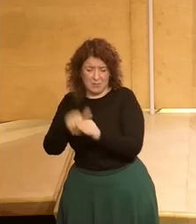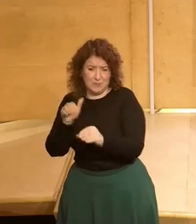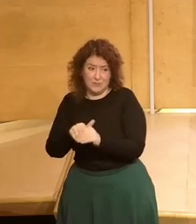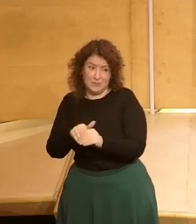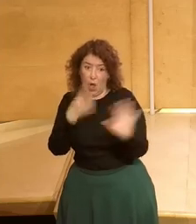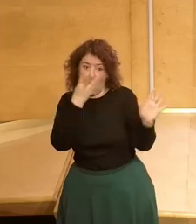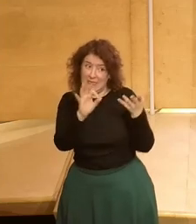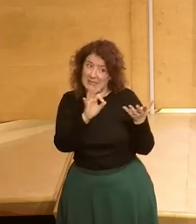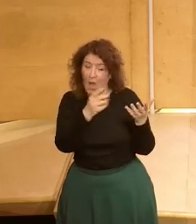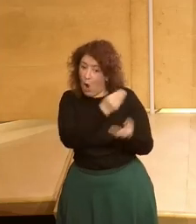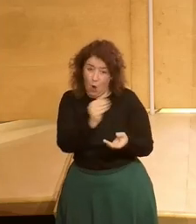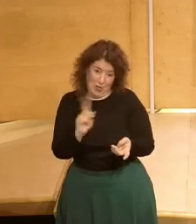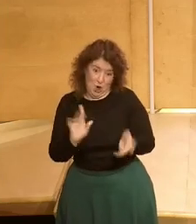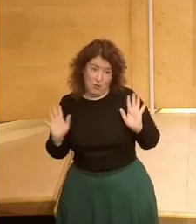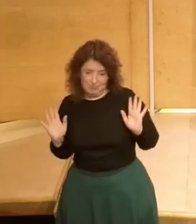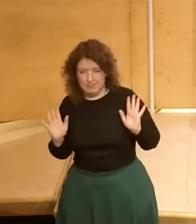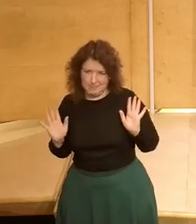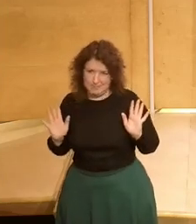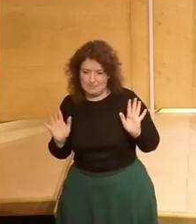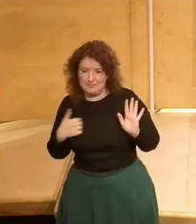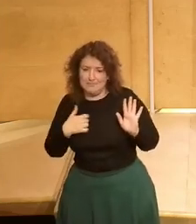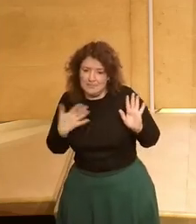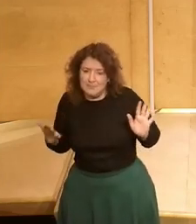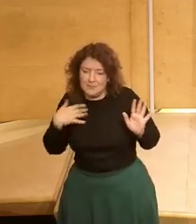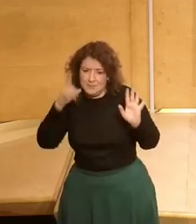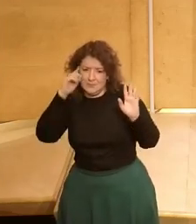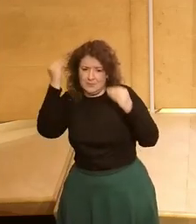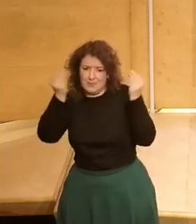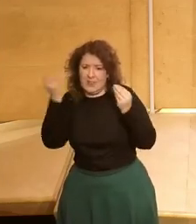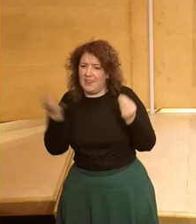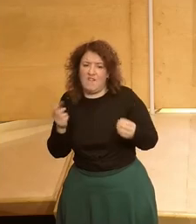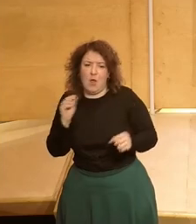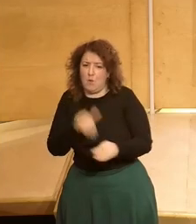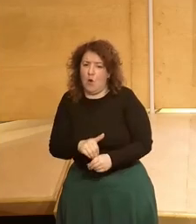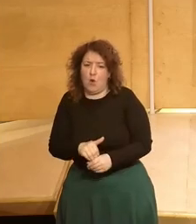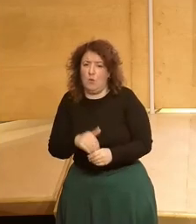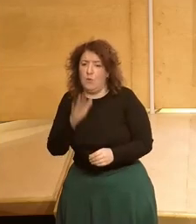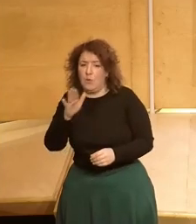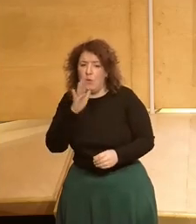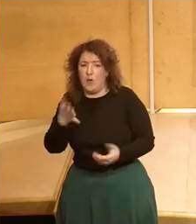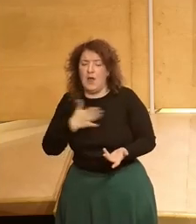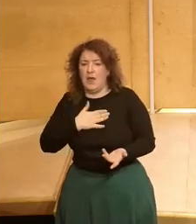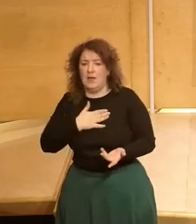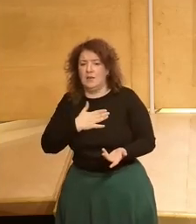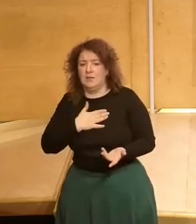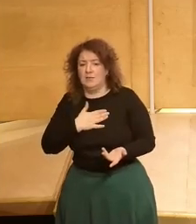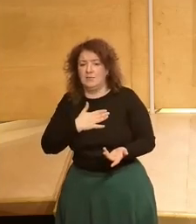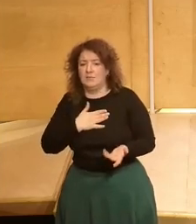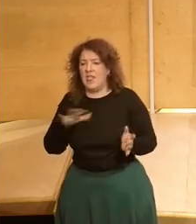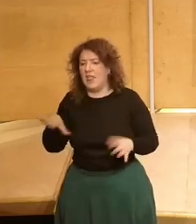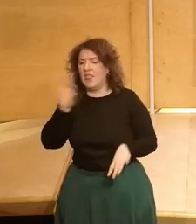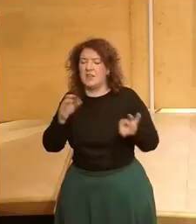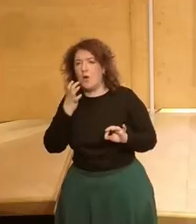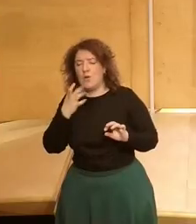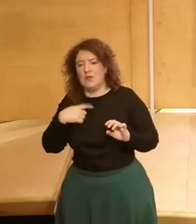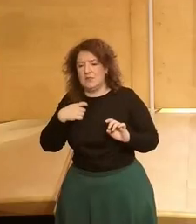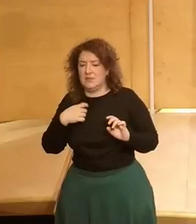80 no son jóvenes entonces creo que obviamente yo diría votar porque al final es la capacidad de decidir a veces uno dice esto es como